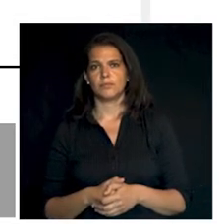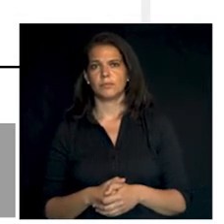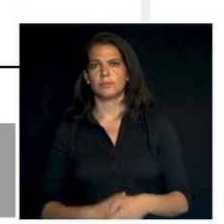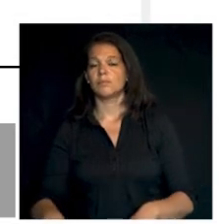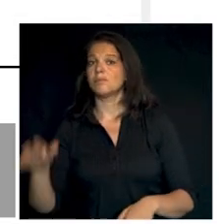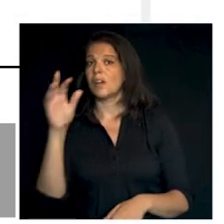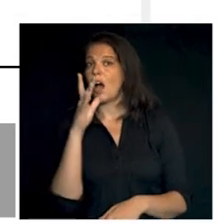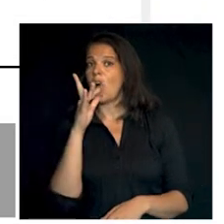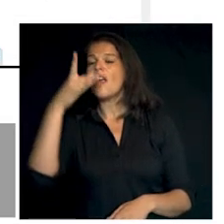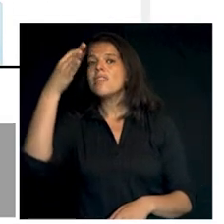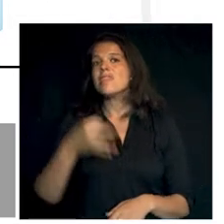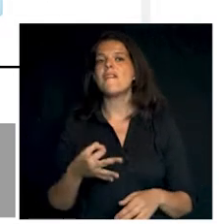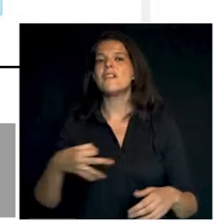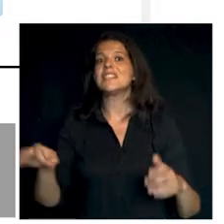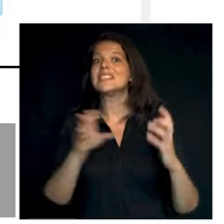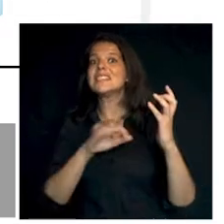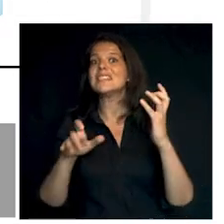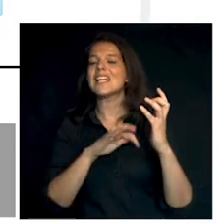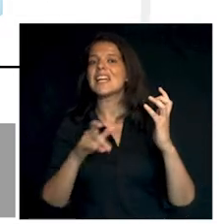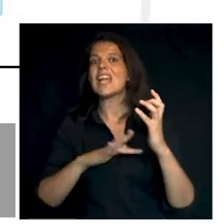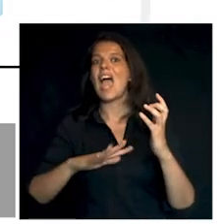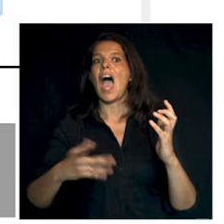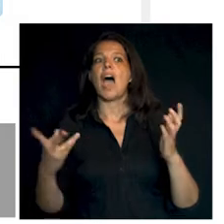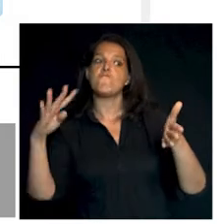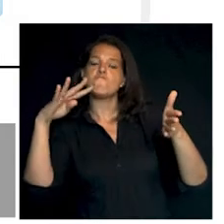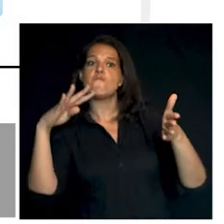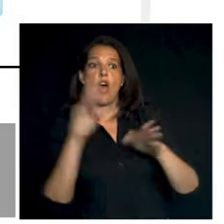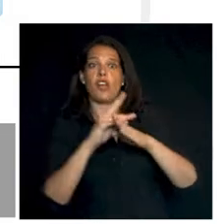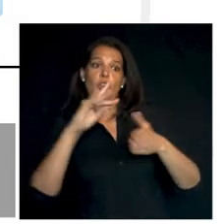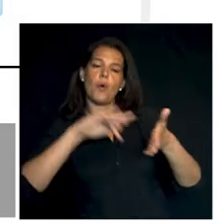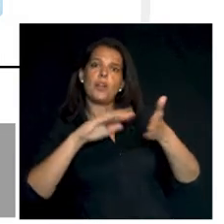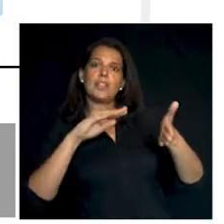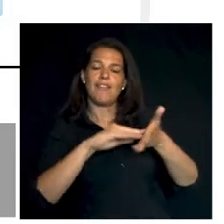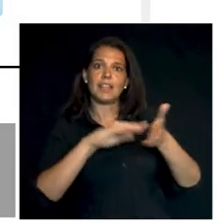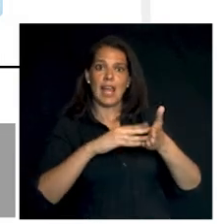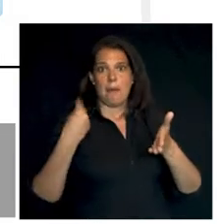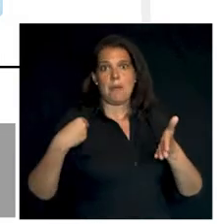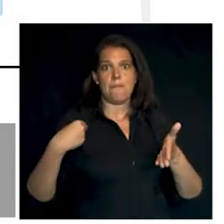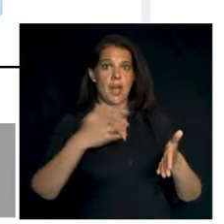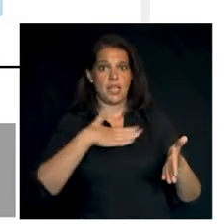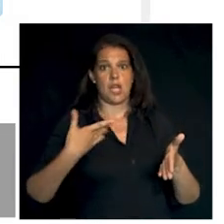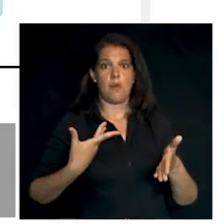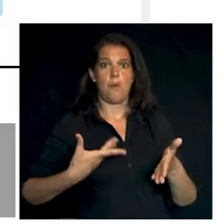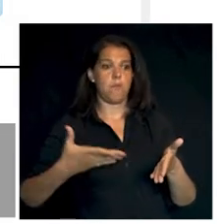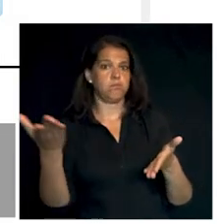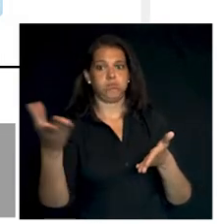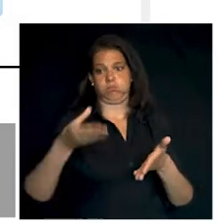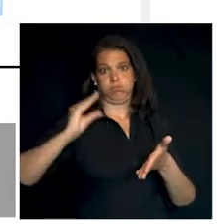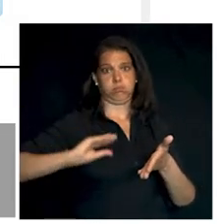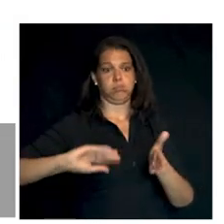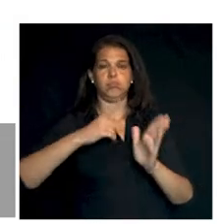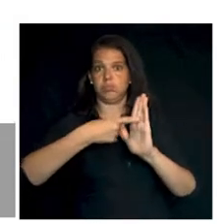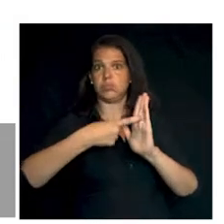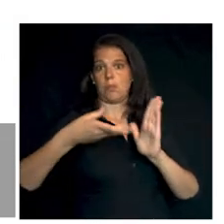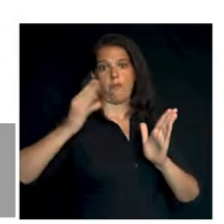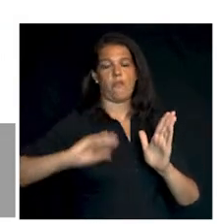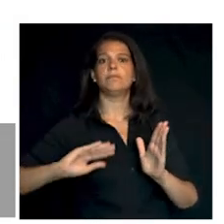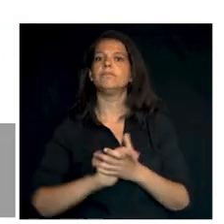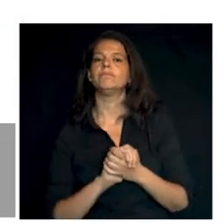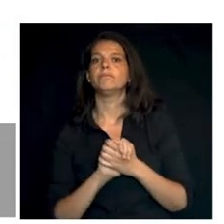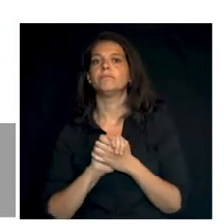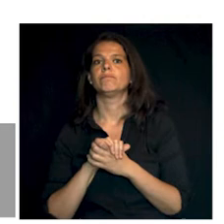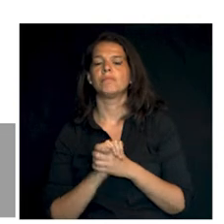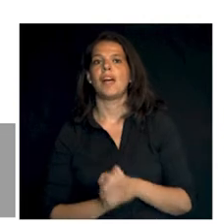Ahora debemos teclear los datos de la cuenta bancaria donde queremos domiciliar los recibos. A